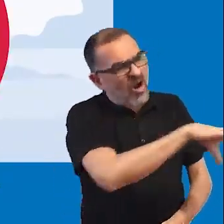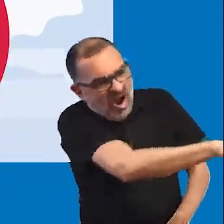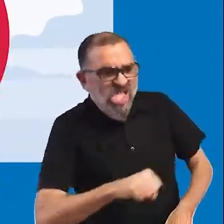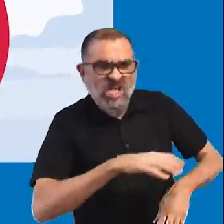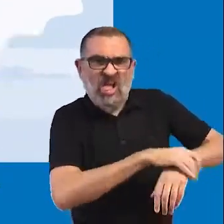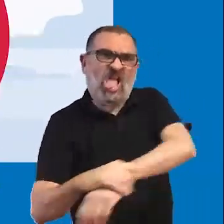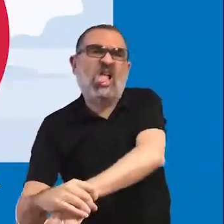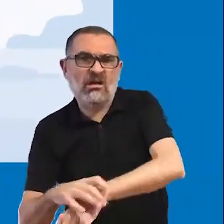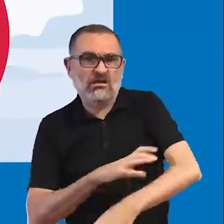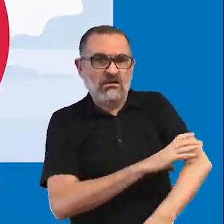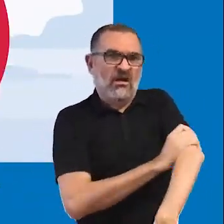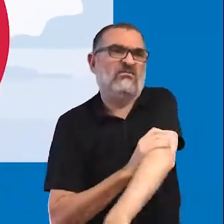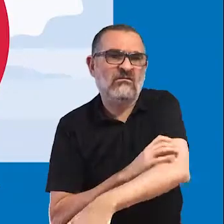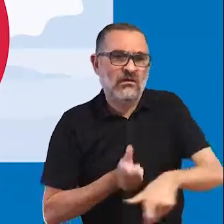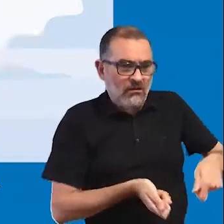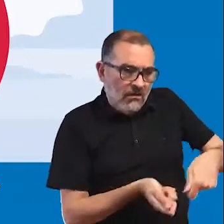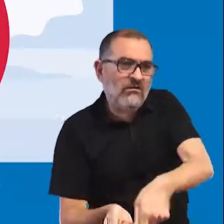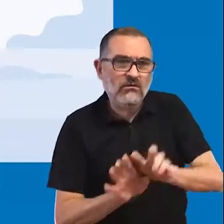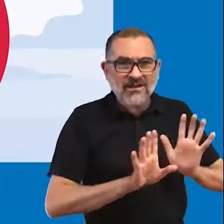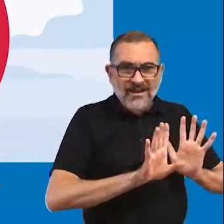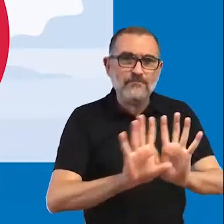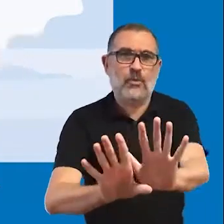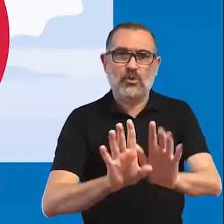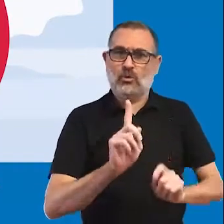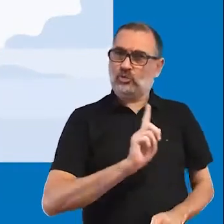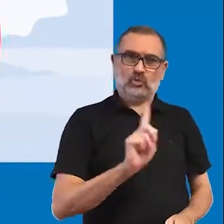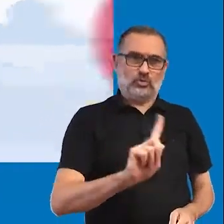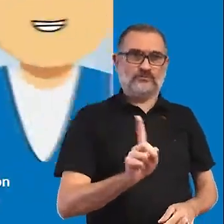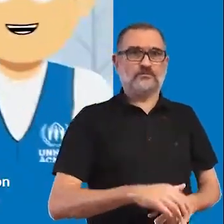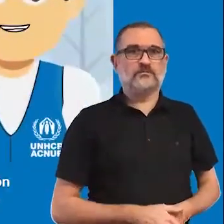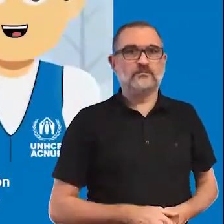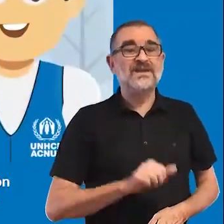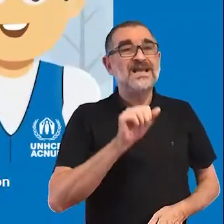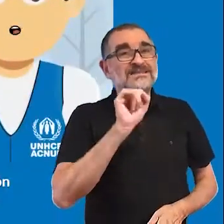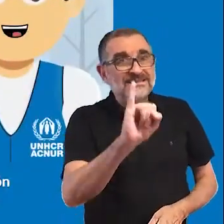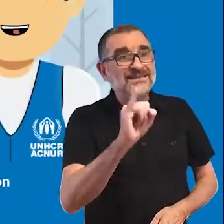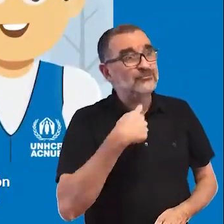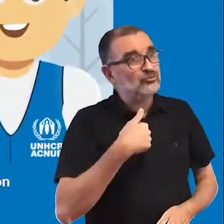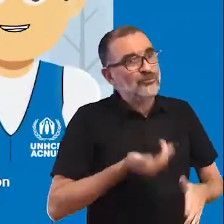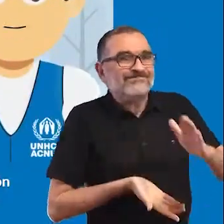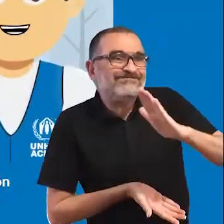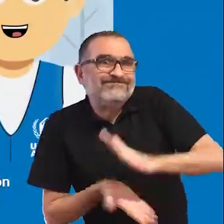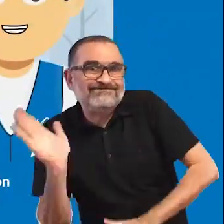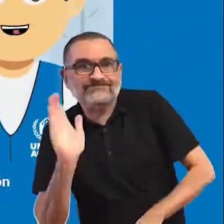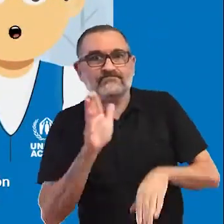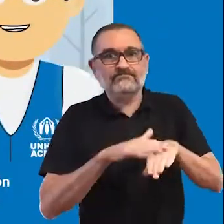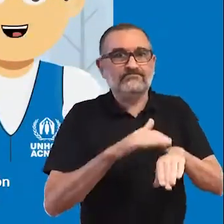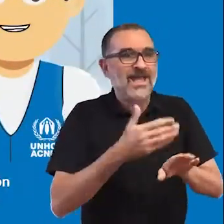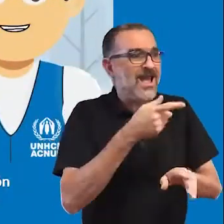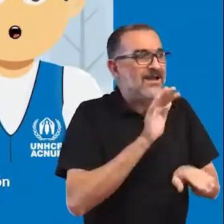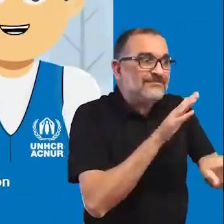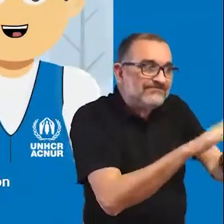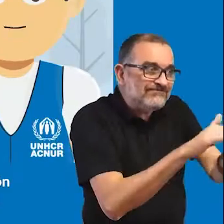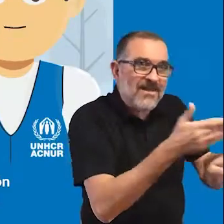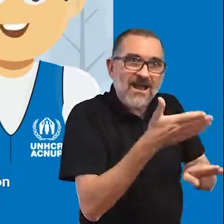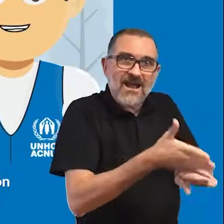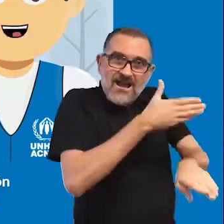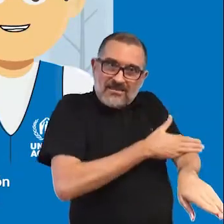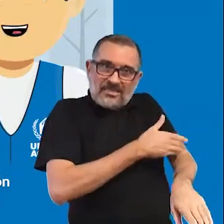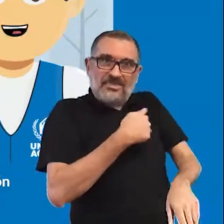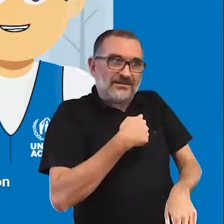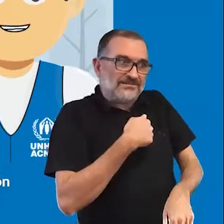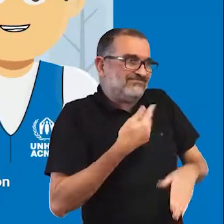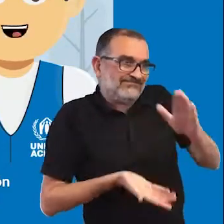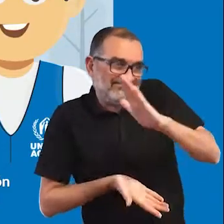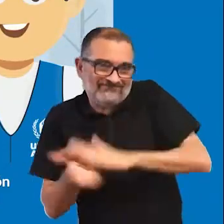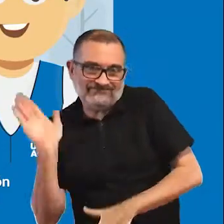mano o del bastón, ni los empujes por detrás. Si te vas a ausentar, avísale con anticipación para